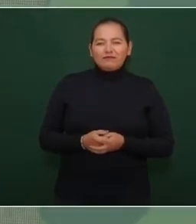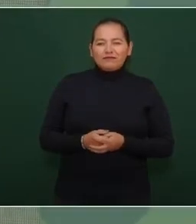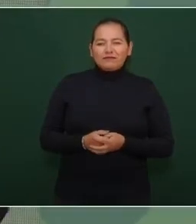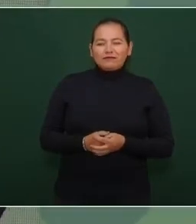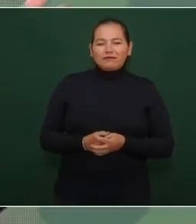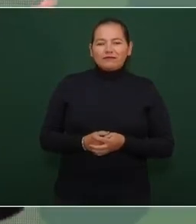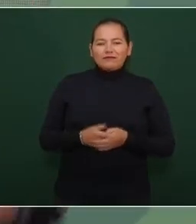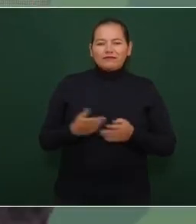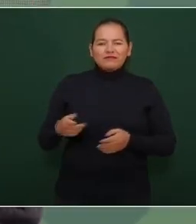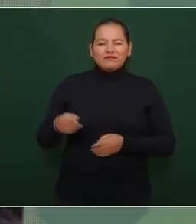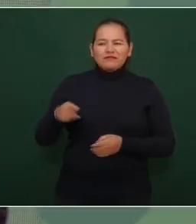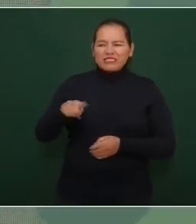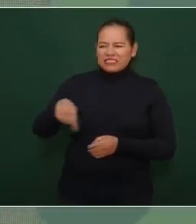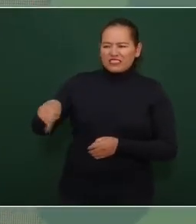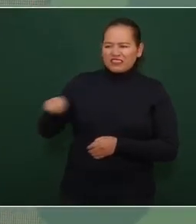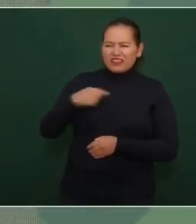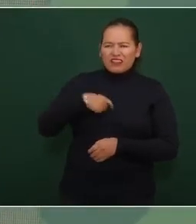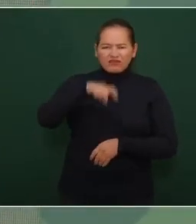eso no lo entienden